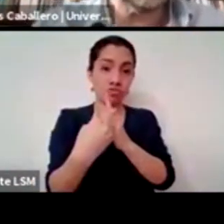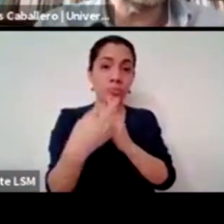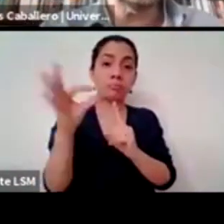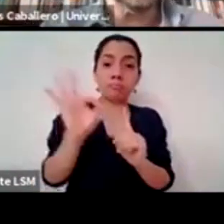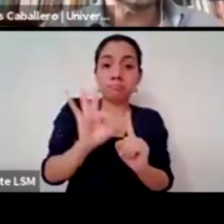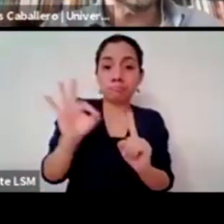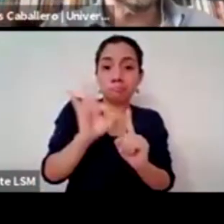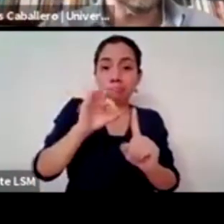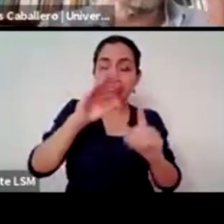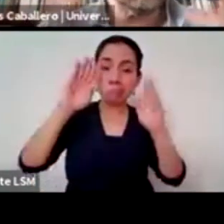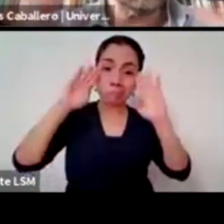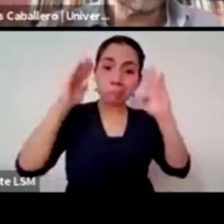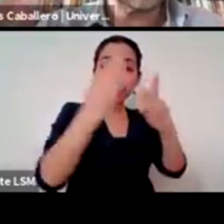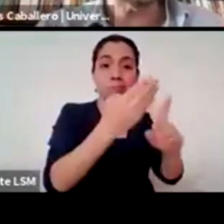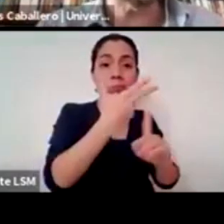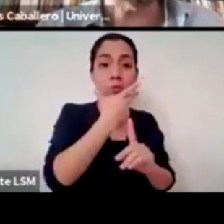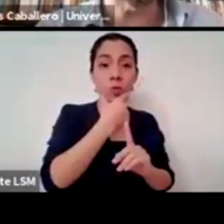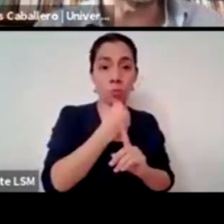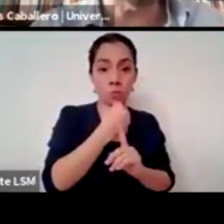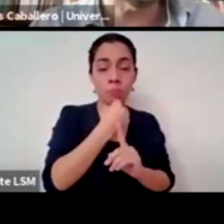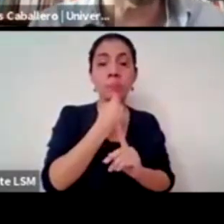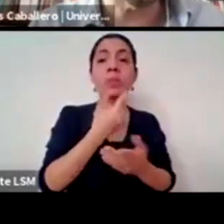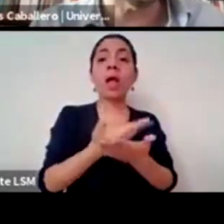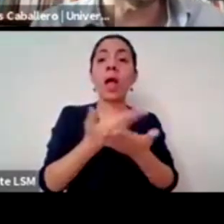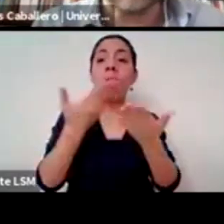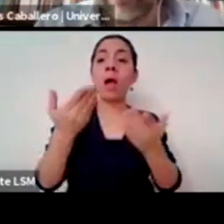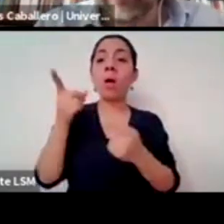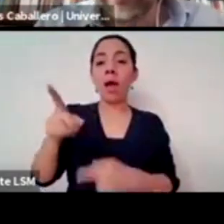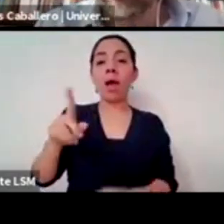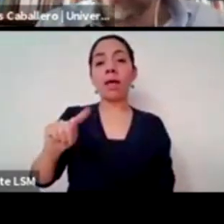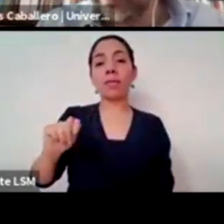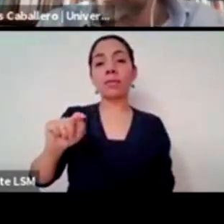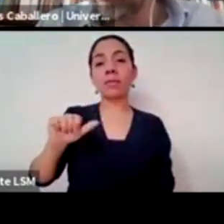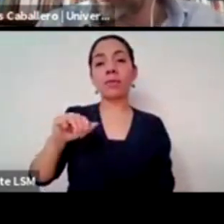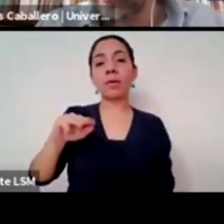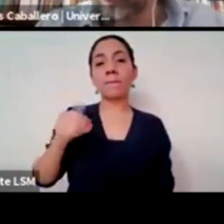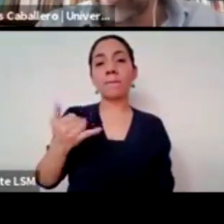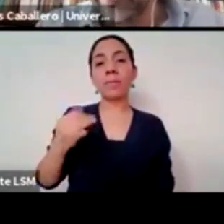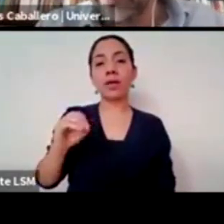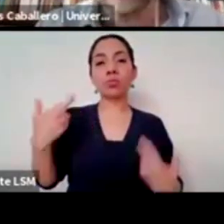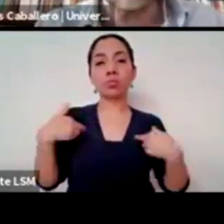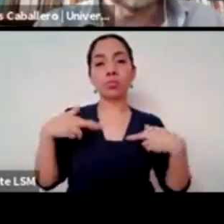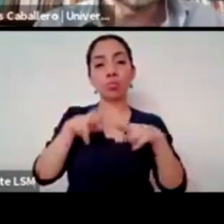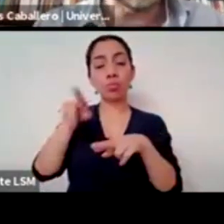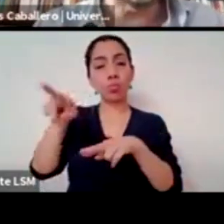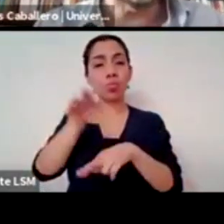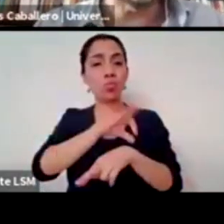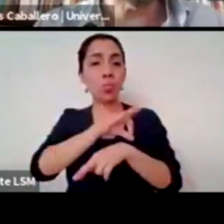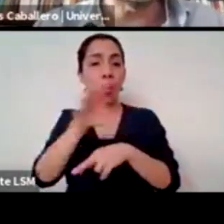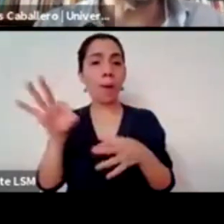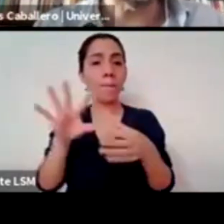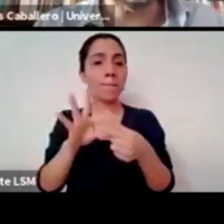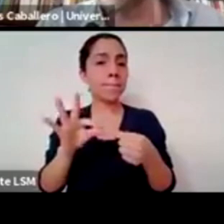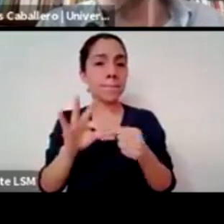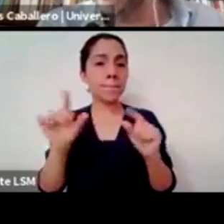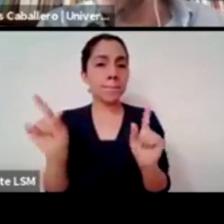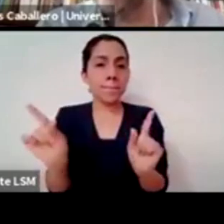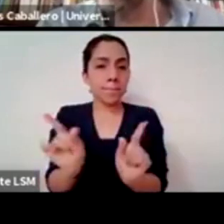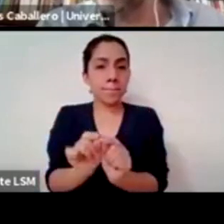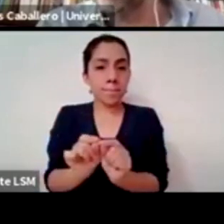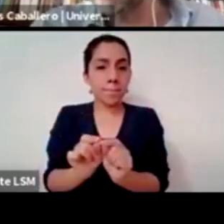última reflexión como reto que puedes advertir para nuestras sociedades contemporáneas ante los temas de